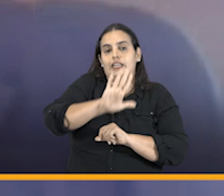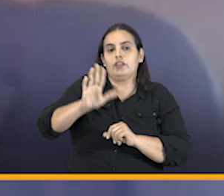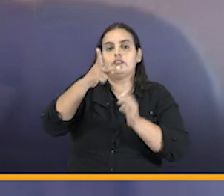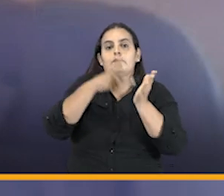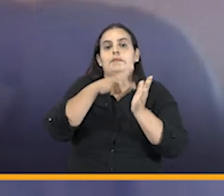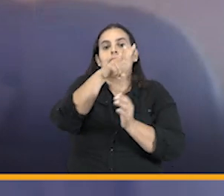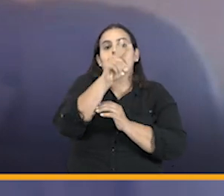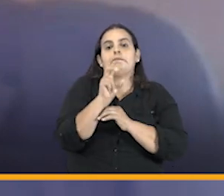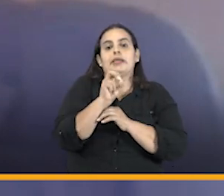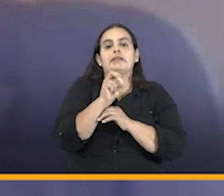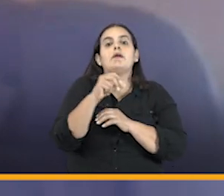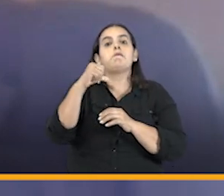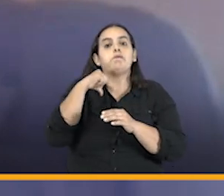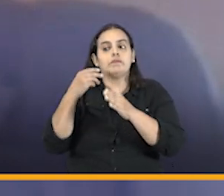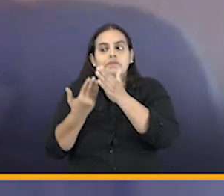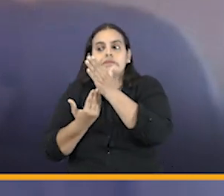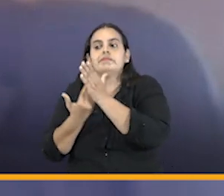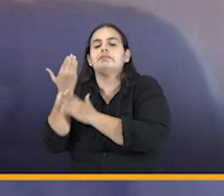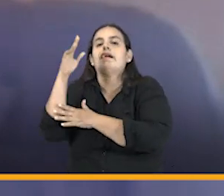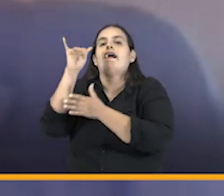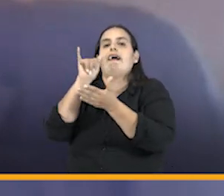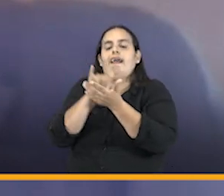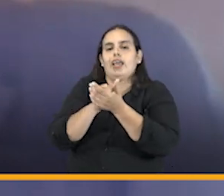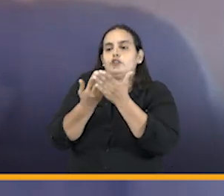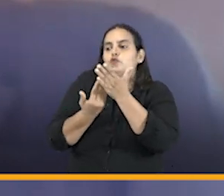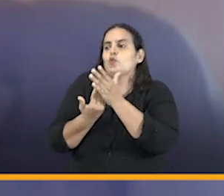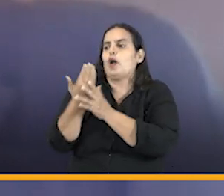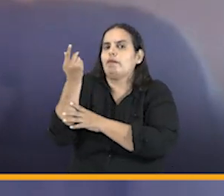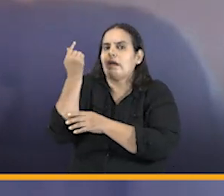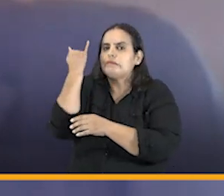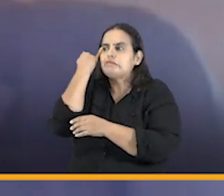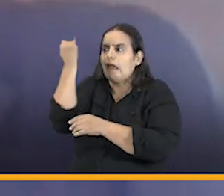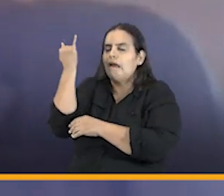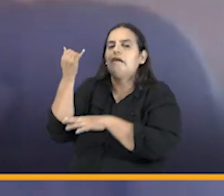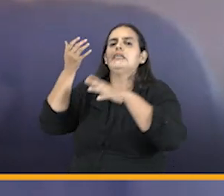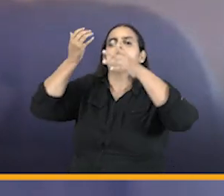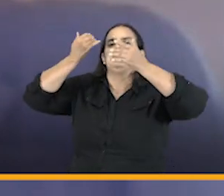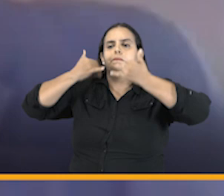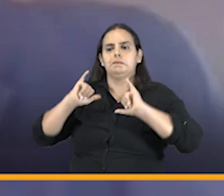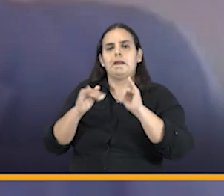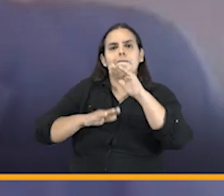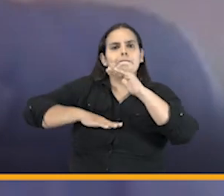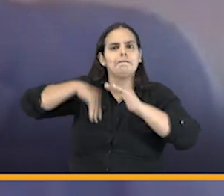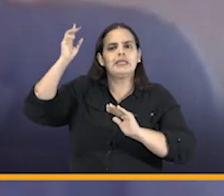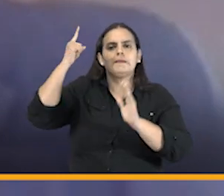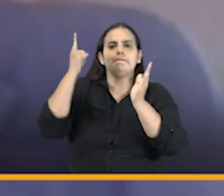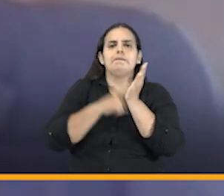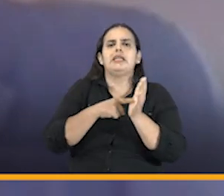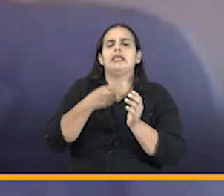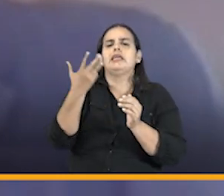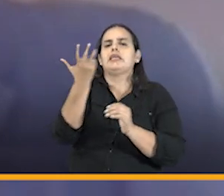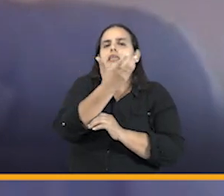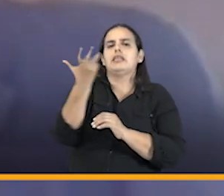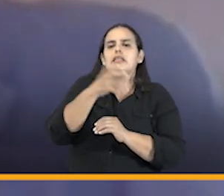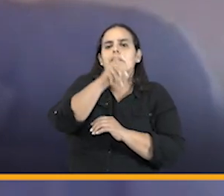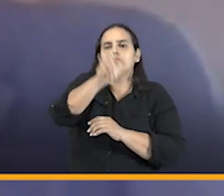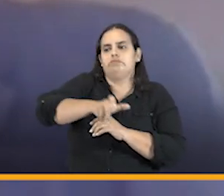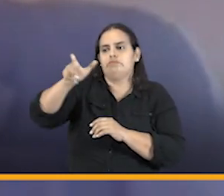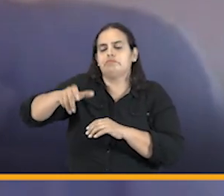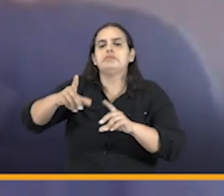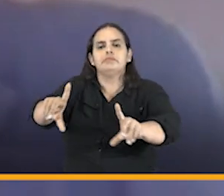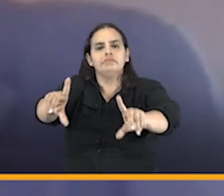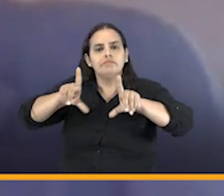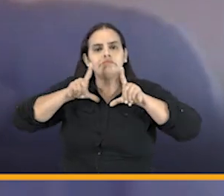2020 dimos inicio a esta nueva iniciativa y llegamos a más de mil quinientas personas